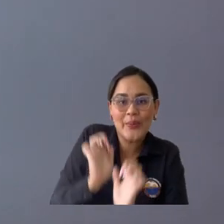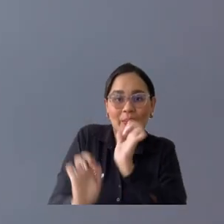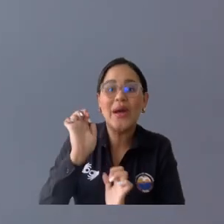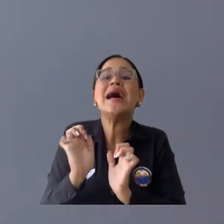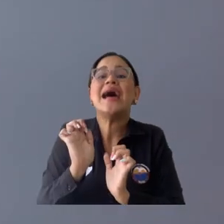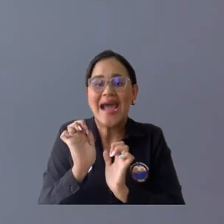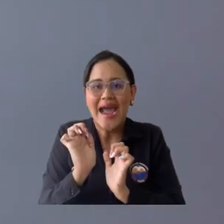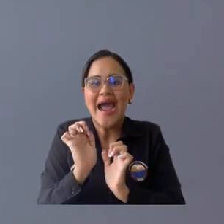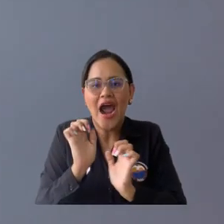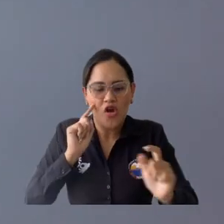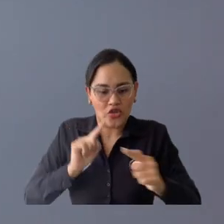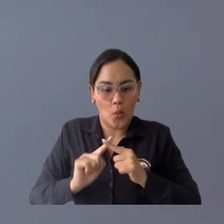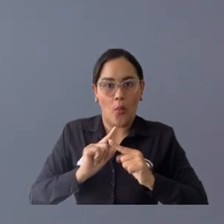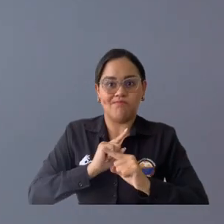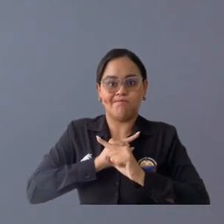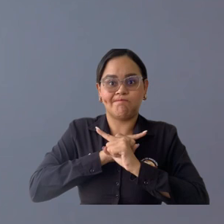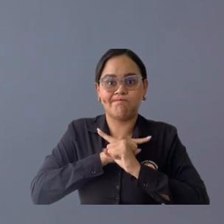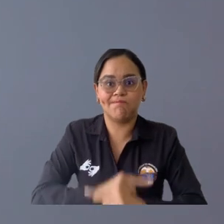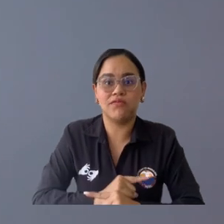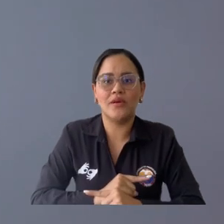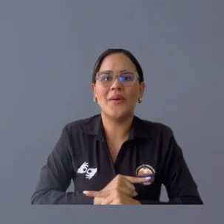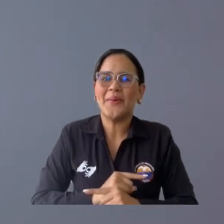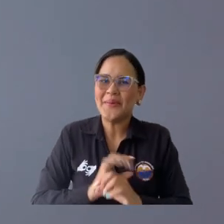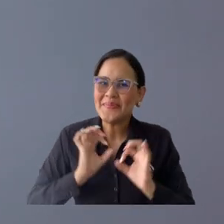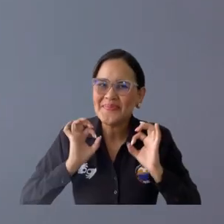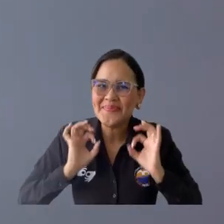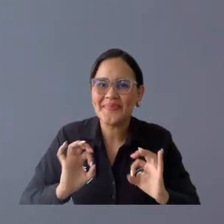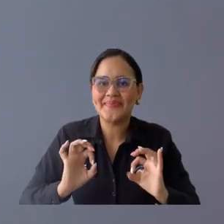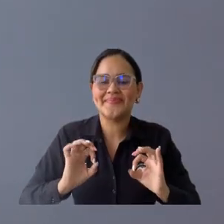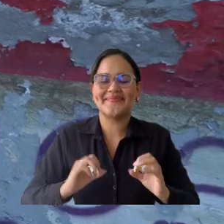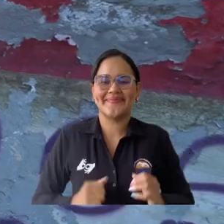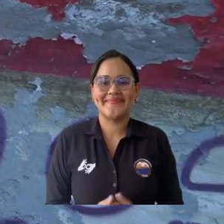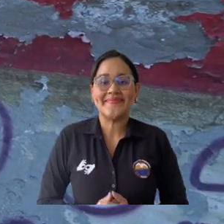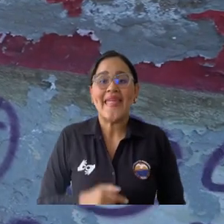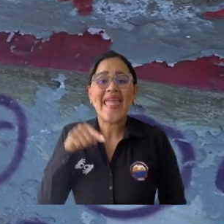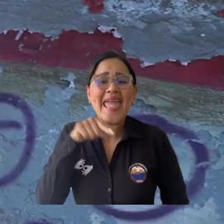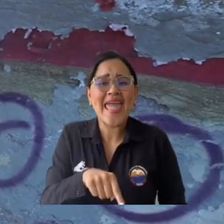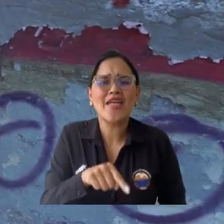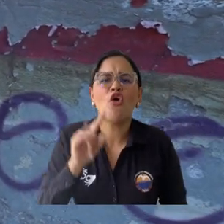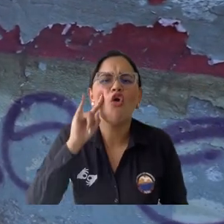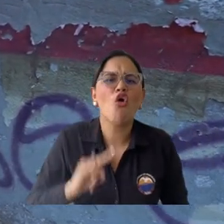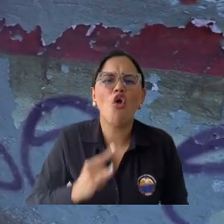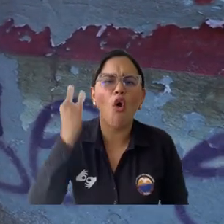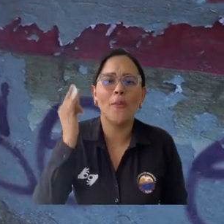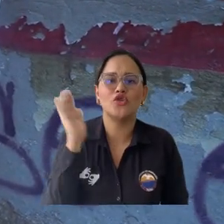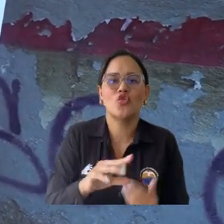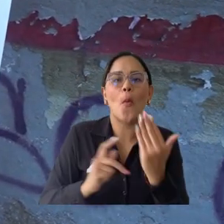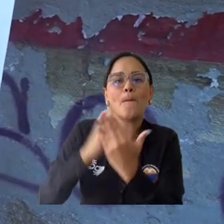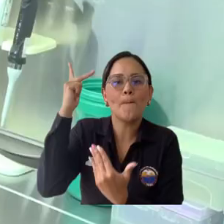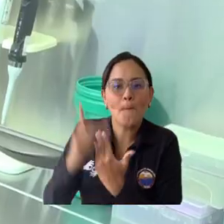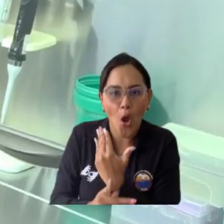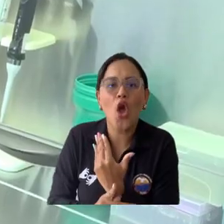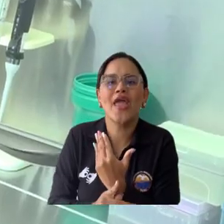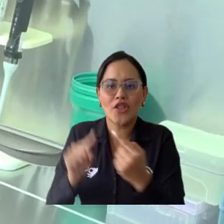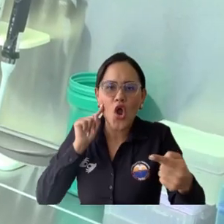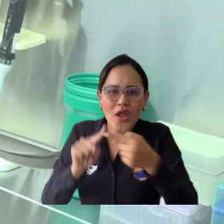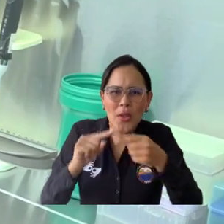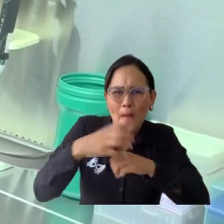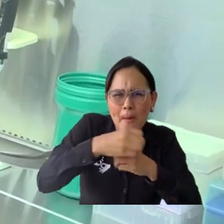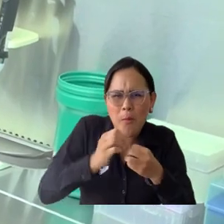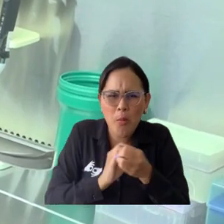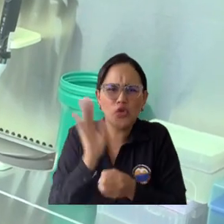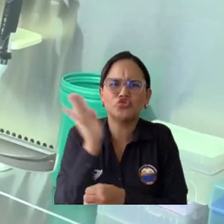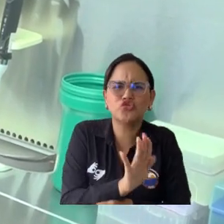defensa para incrementar su eficacia, incrementar su reactividad. Esta iniciativa se desprendió del proyecto de